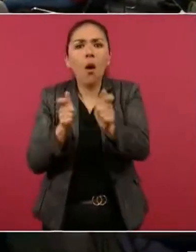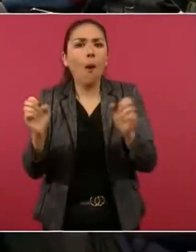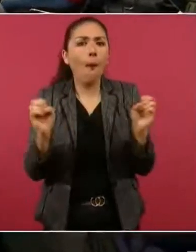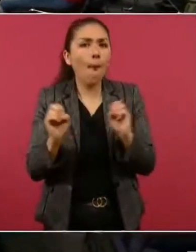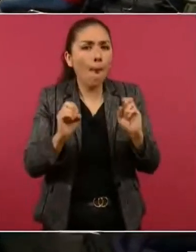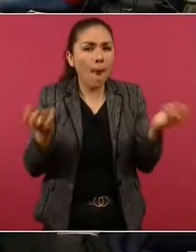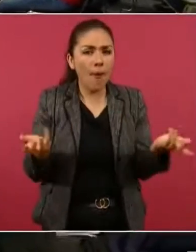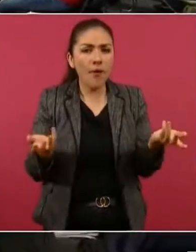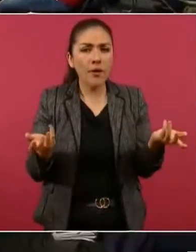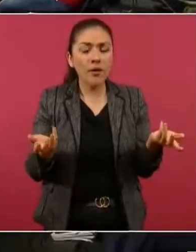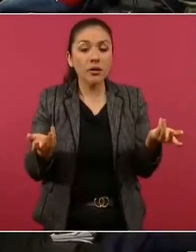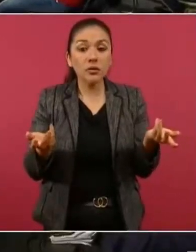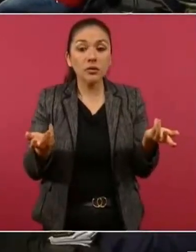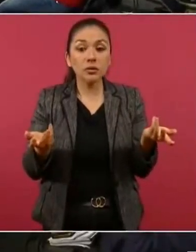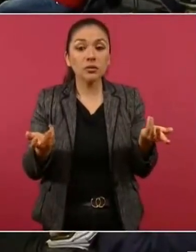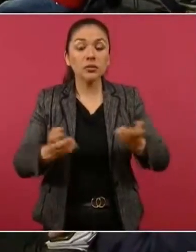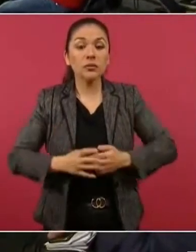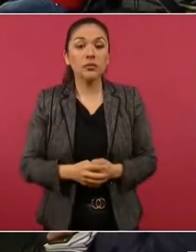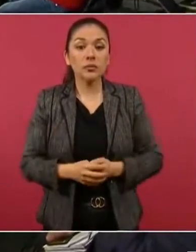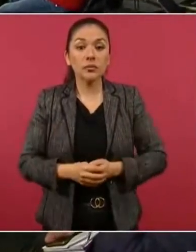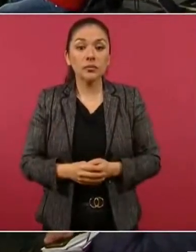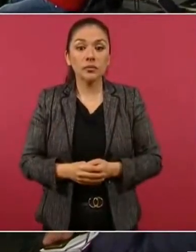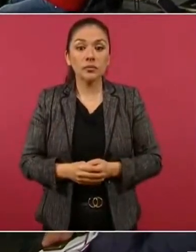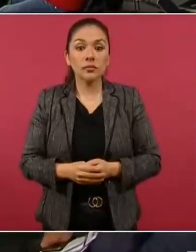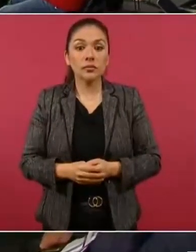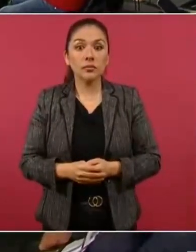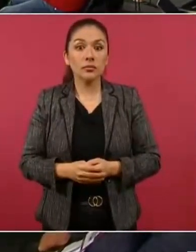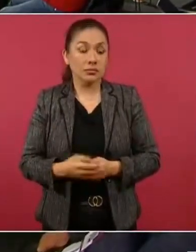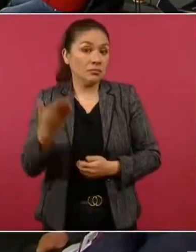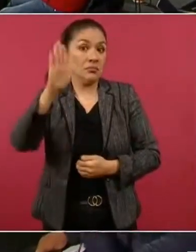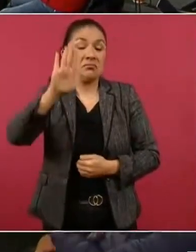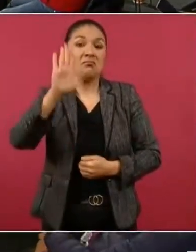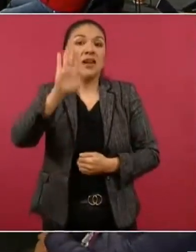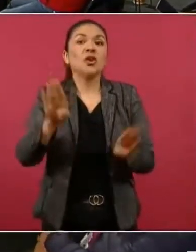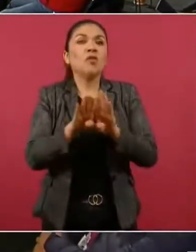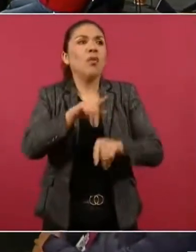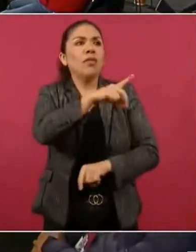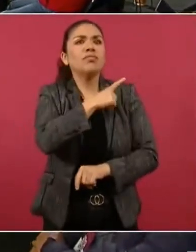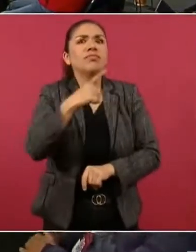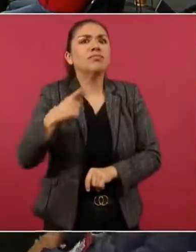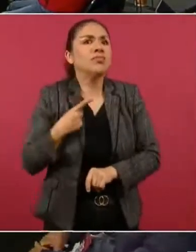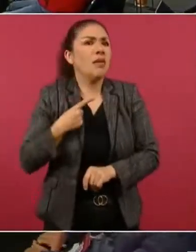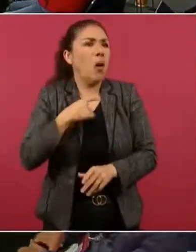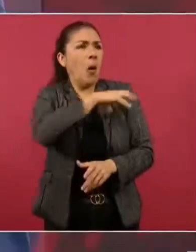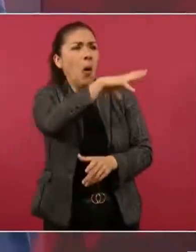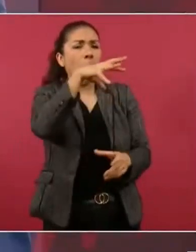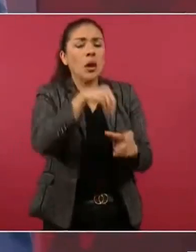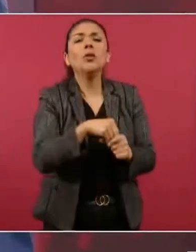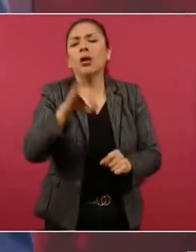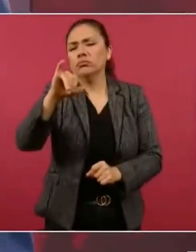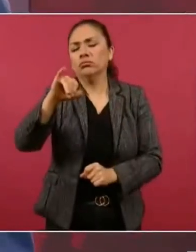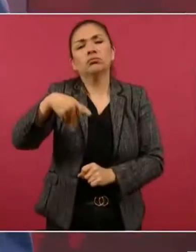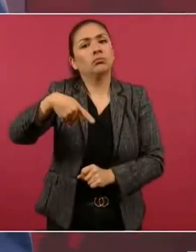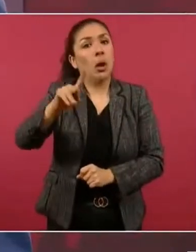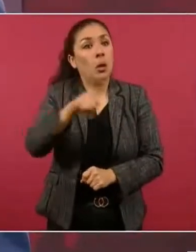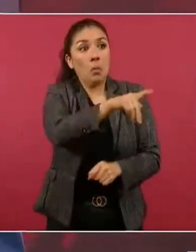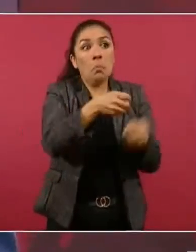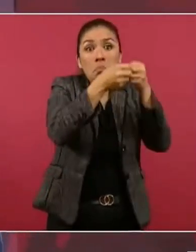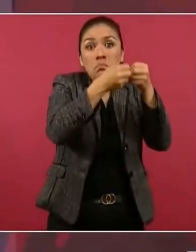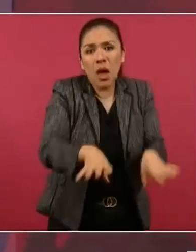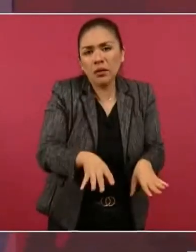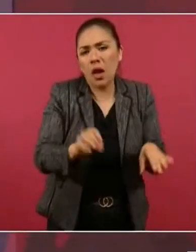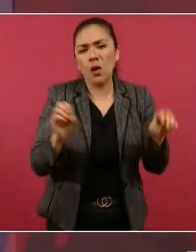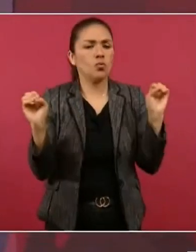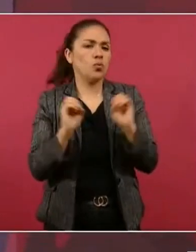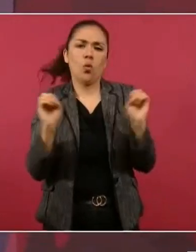Los eslos que le llaman también. Sí. Fíjicamente deben hasta la camisa. Sí, Sí, pero no perdieron. No